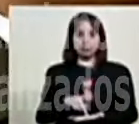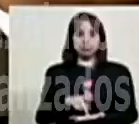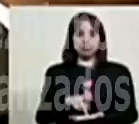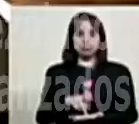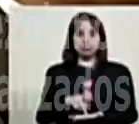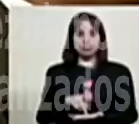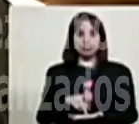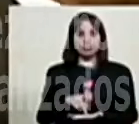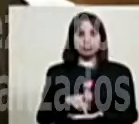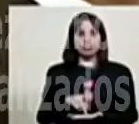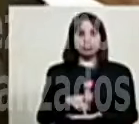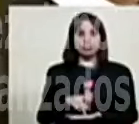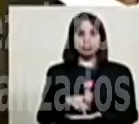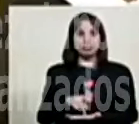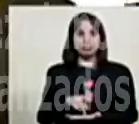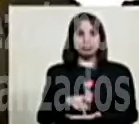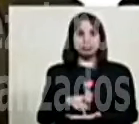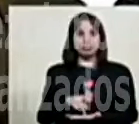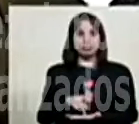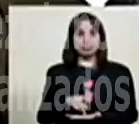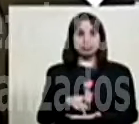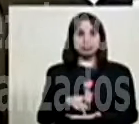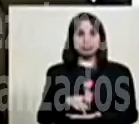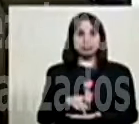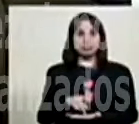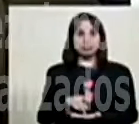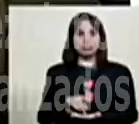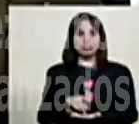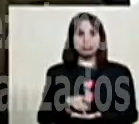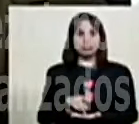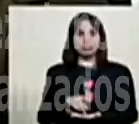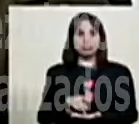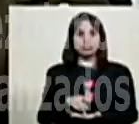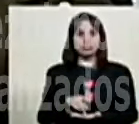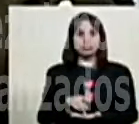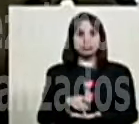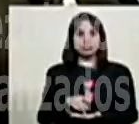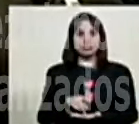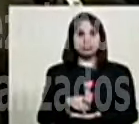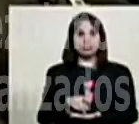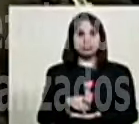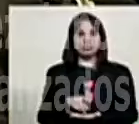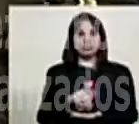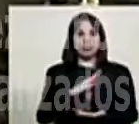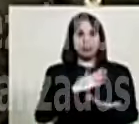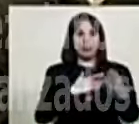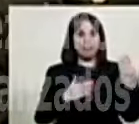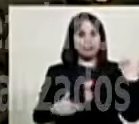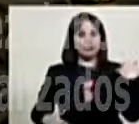yo estaba en la tarima presidencial.